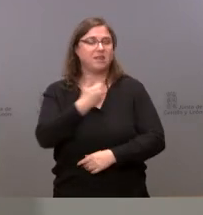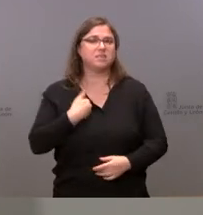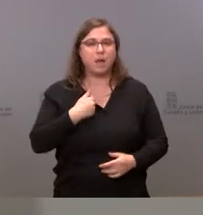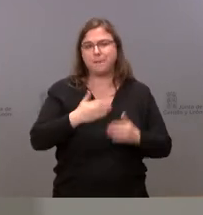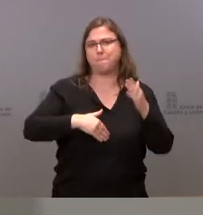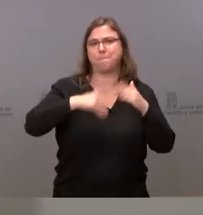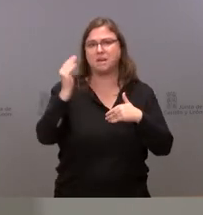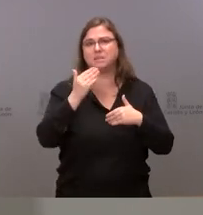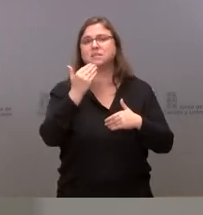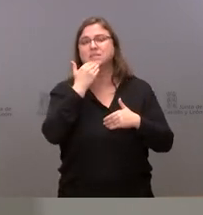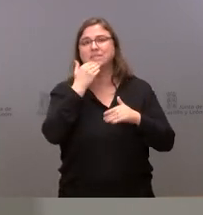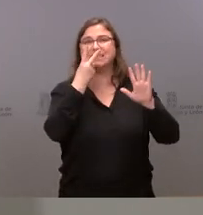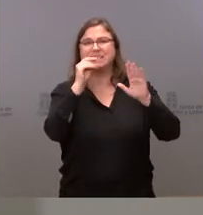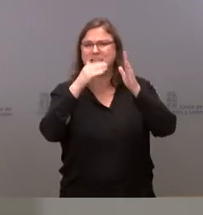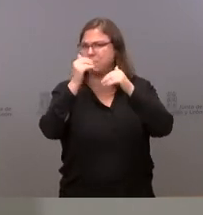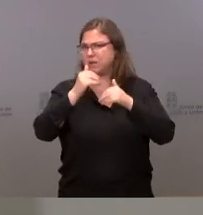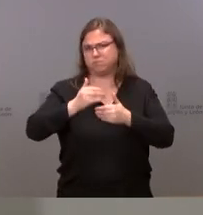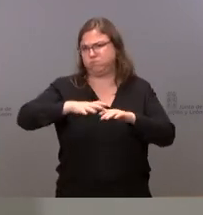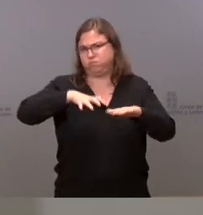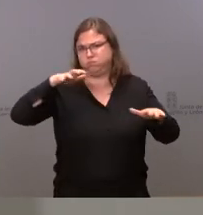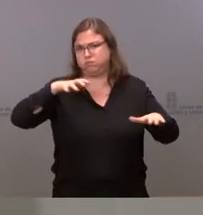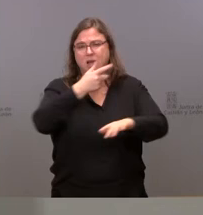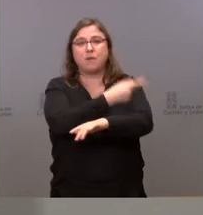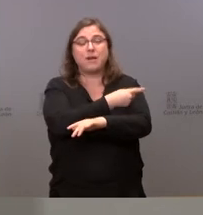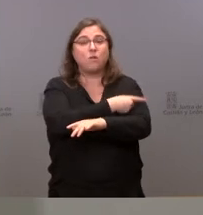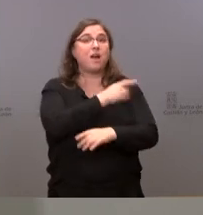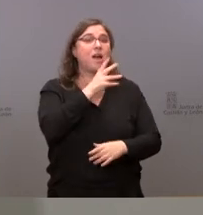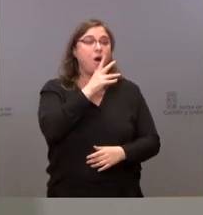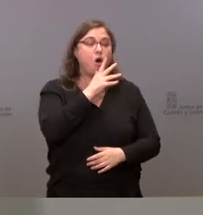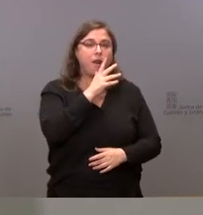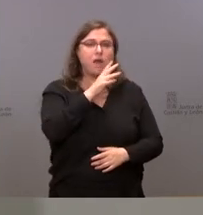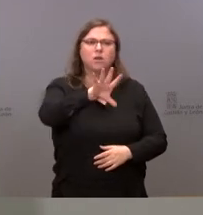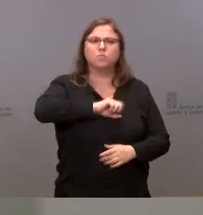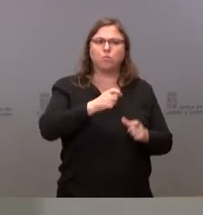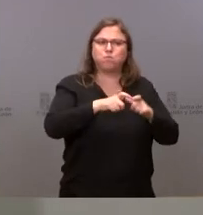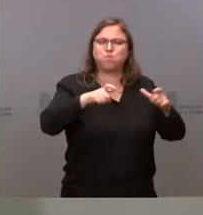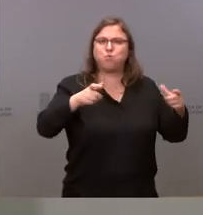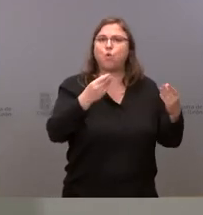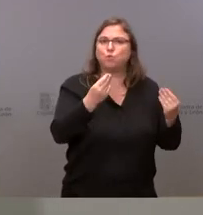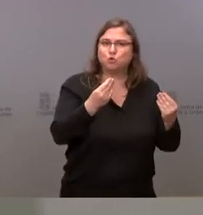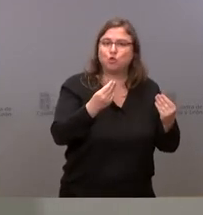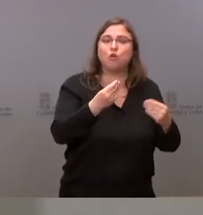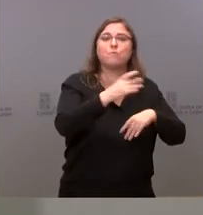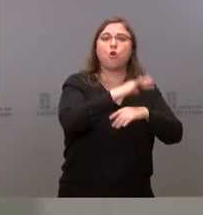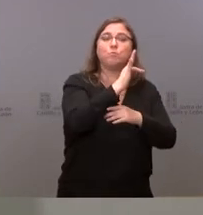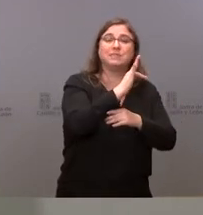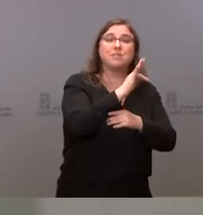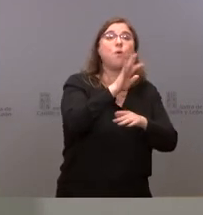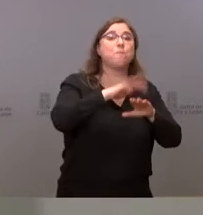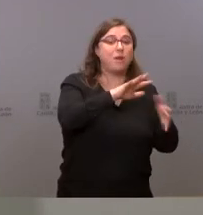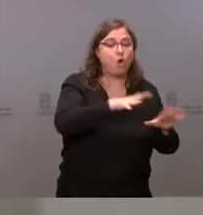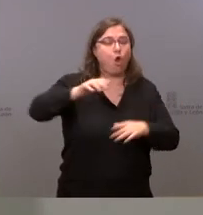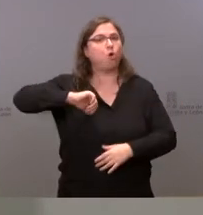alto a partir de los 70 años pues estamos viendo que aunque la incidencia crece a un ritmo muy alto esto no se traslada en los mismos porcentajes ni a